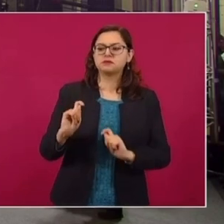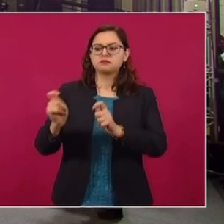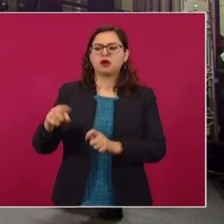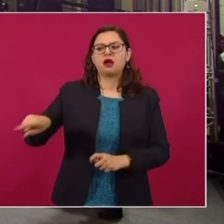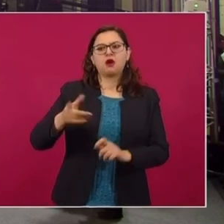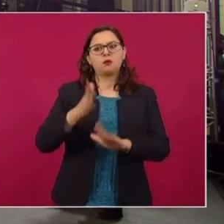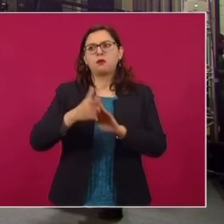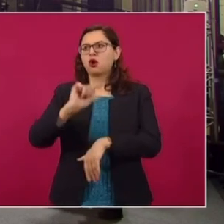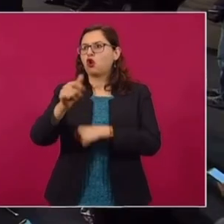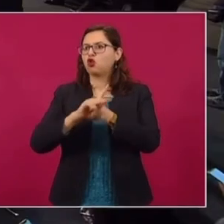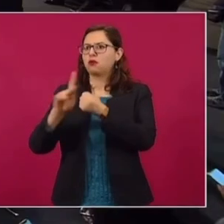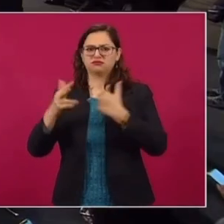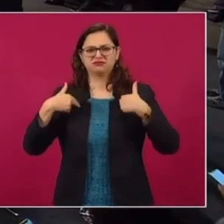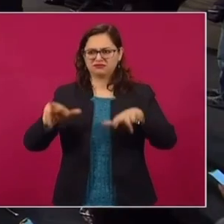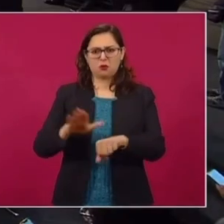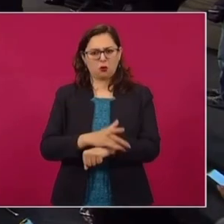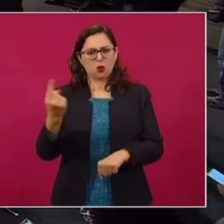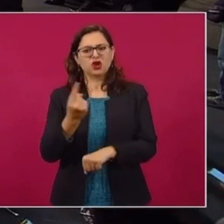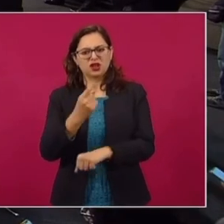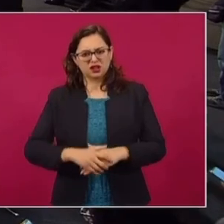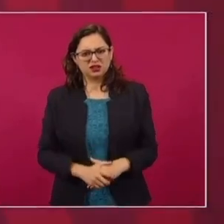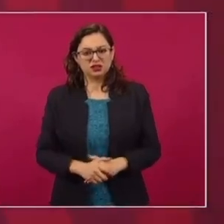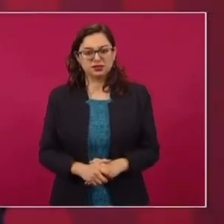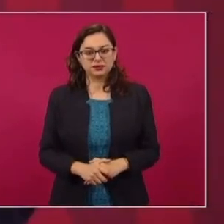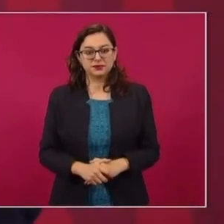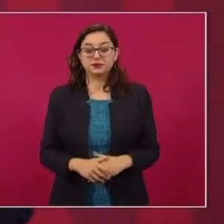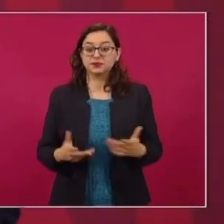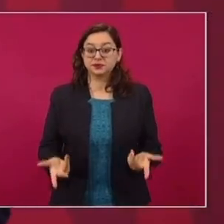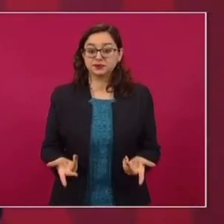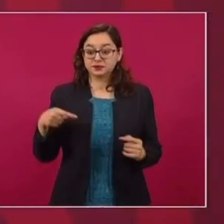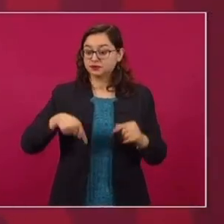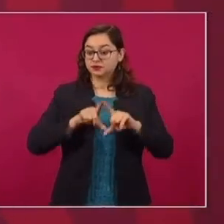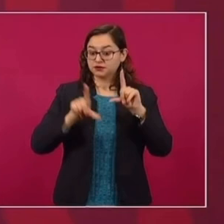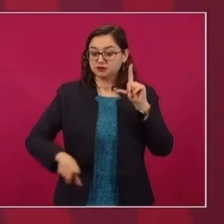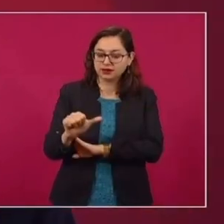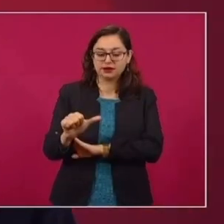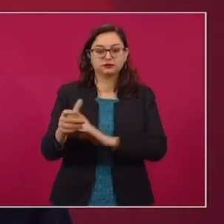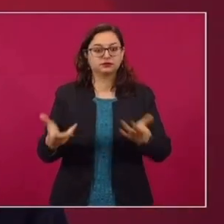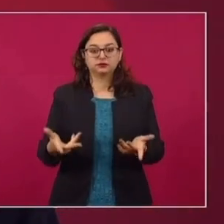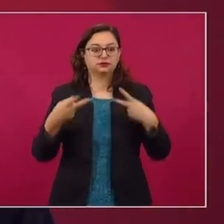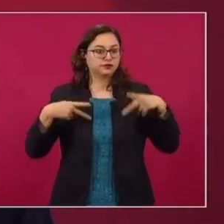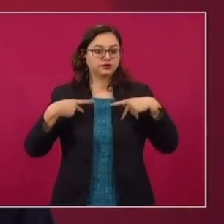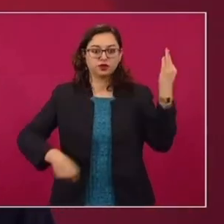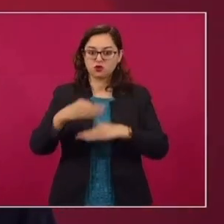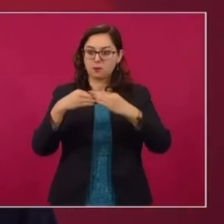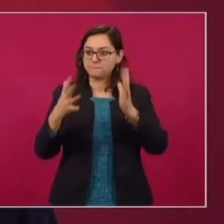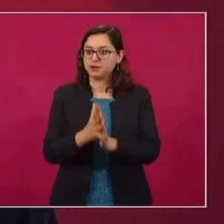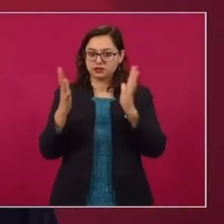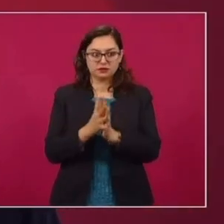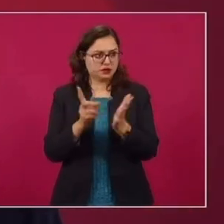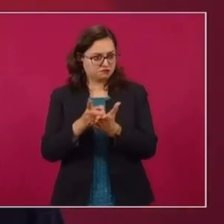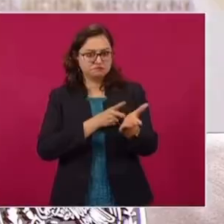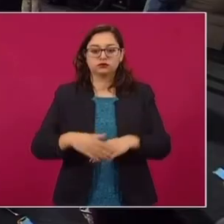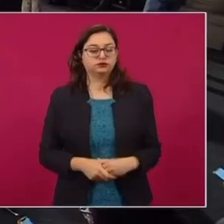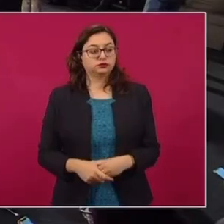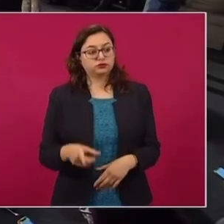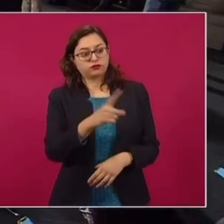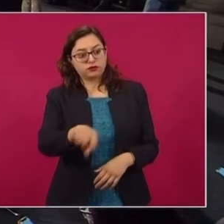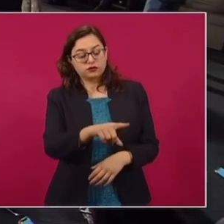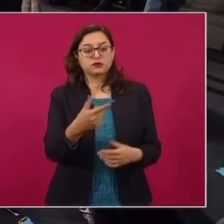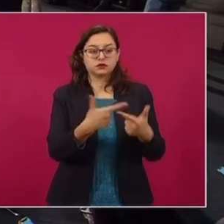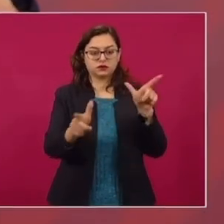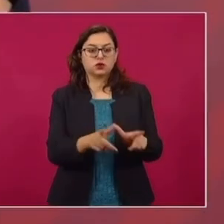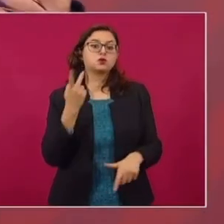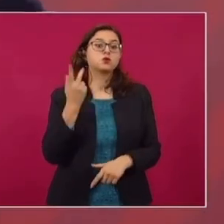México en el extranjero? Porque nosotros gobernamos en un país plural y todos tenemos derechos a participar. Queremos